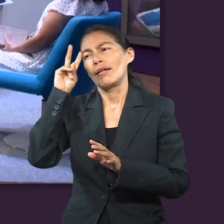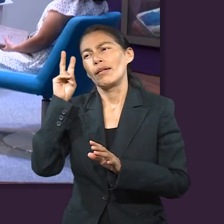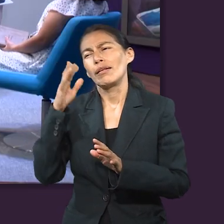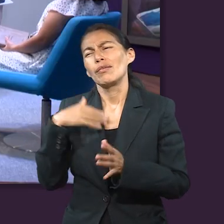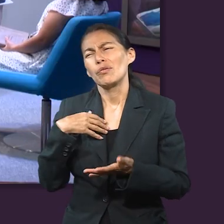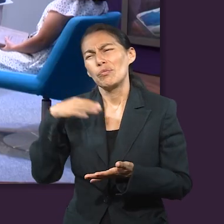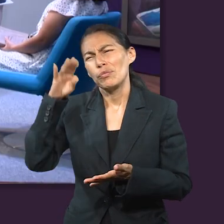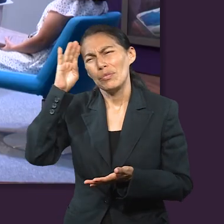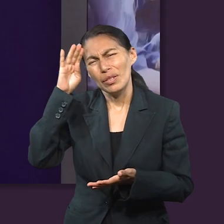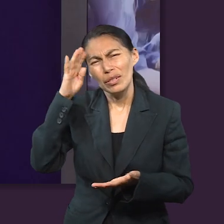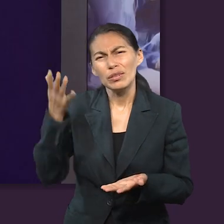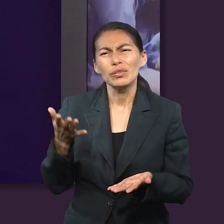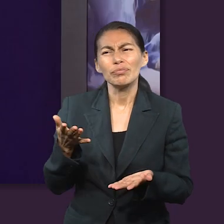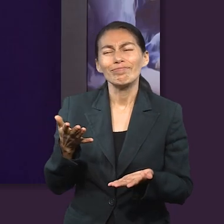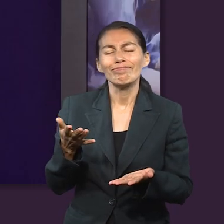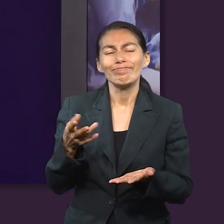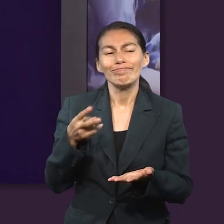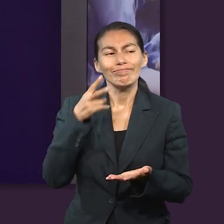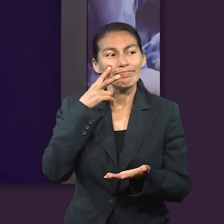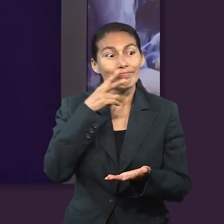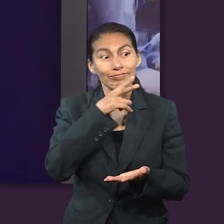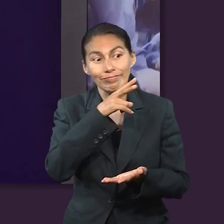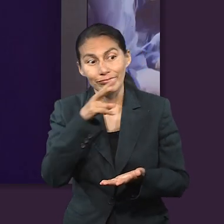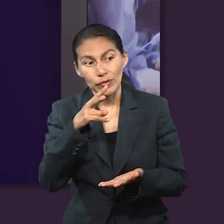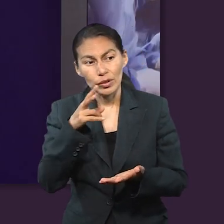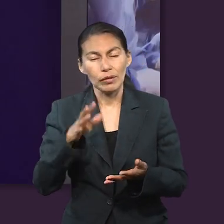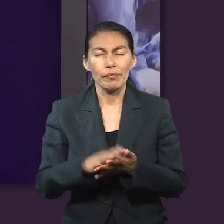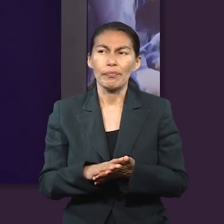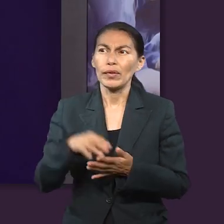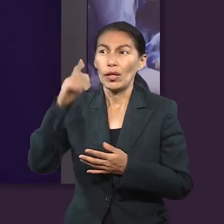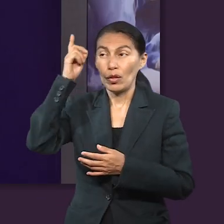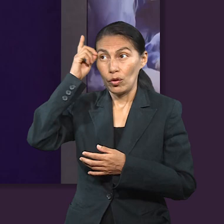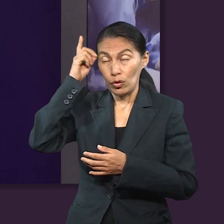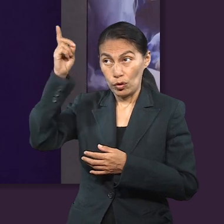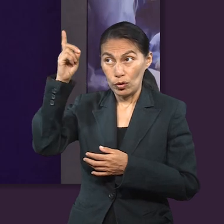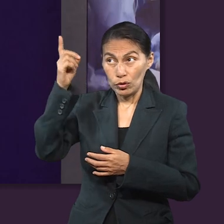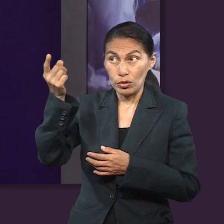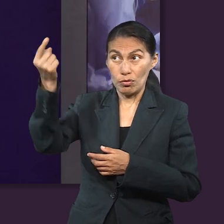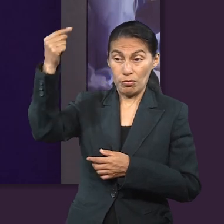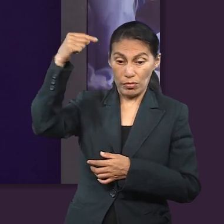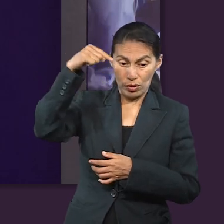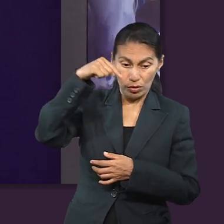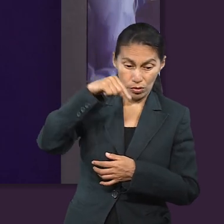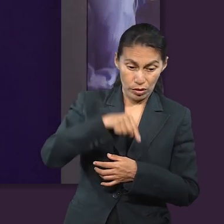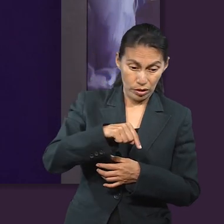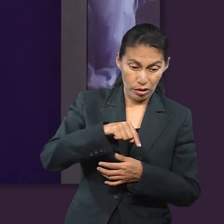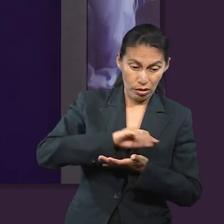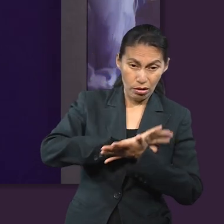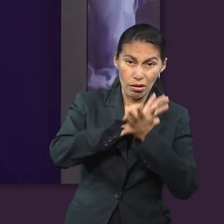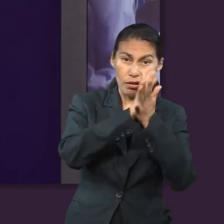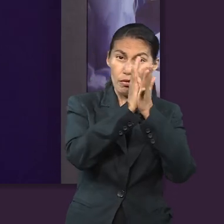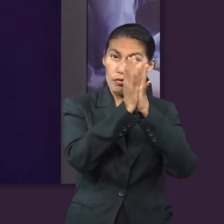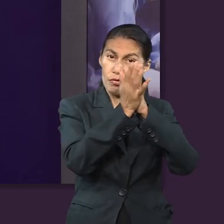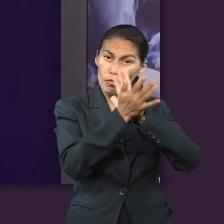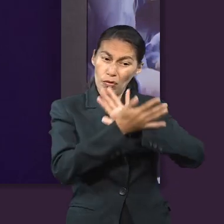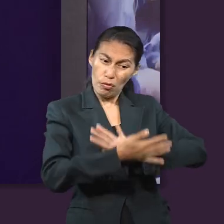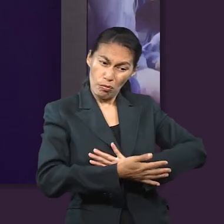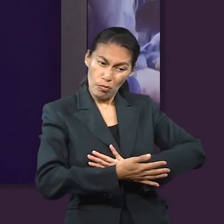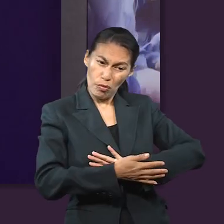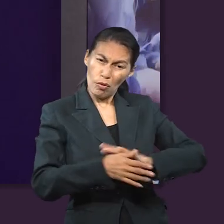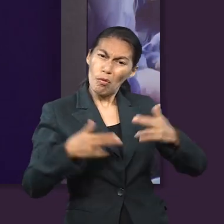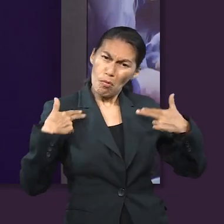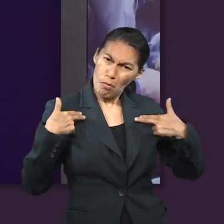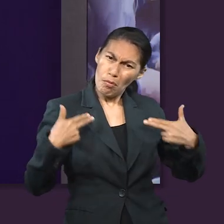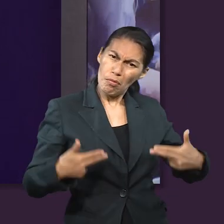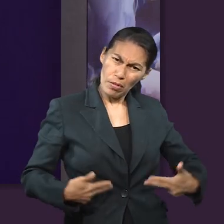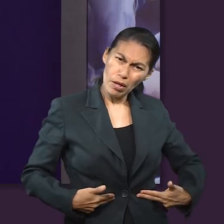Pues yo creo, Vale, que es muy evidente, ¿no? Dios se tomó la molestia de venir